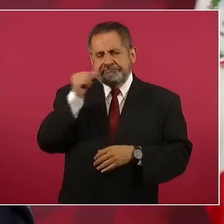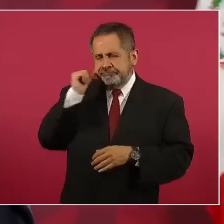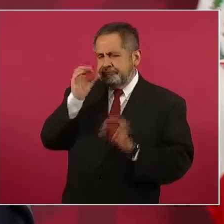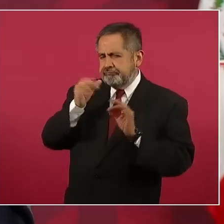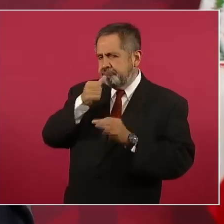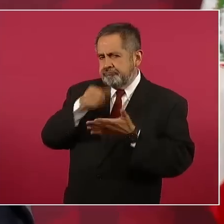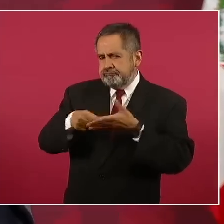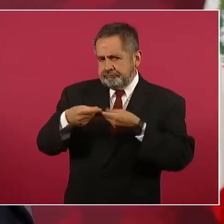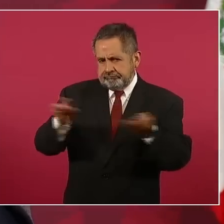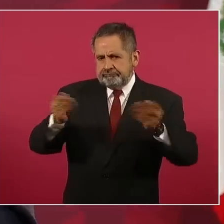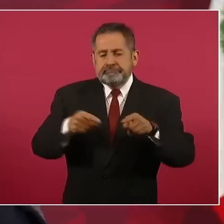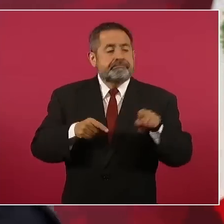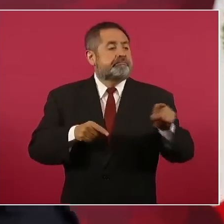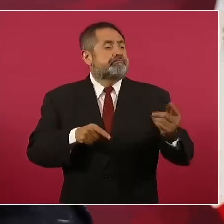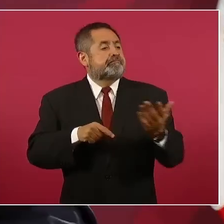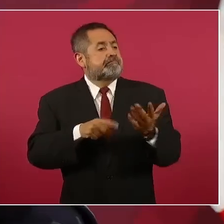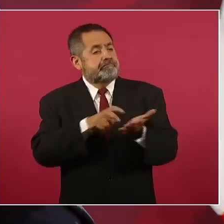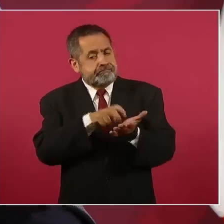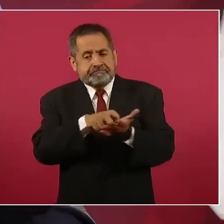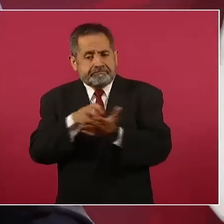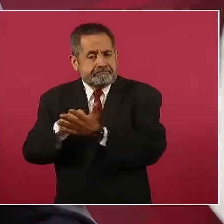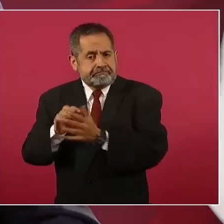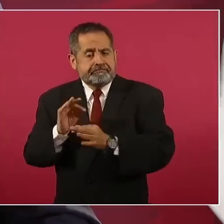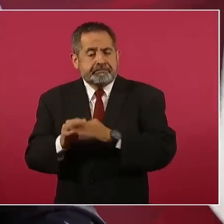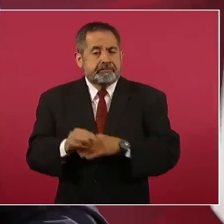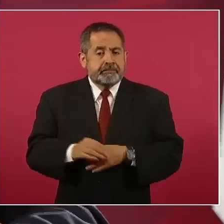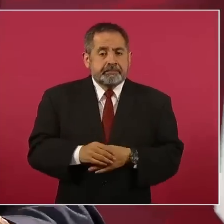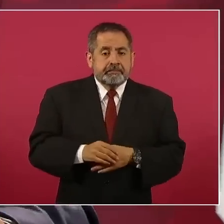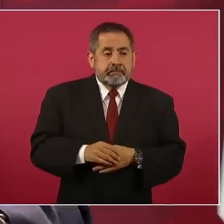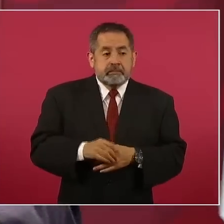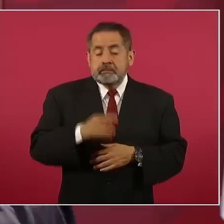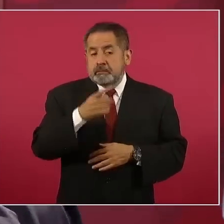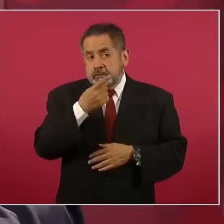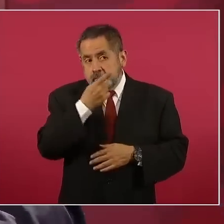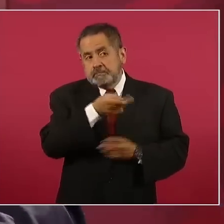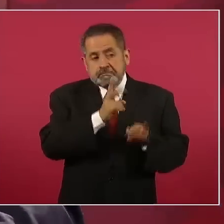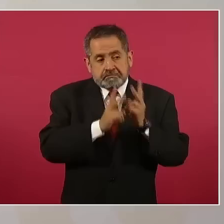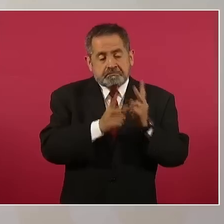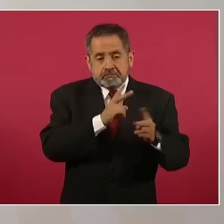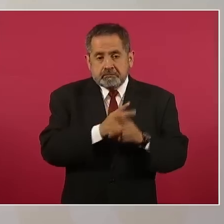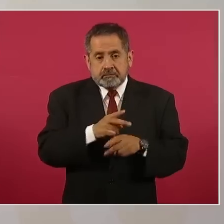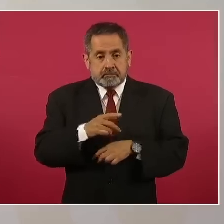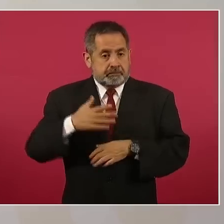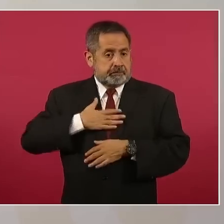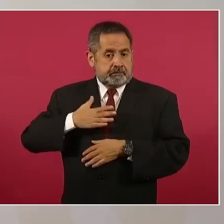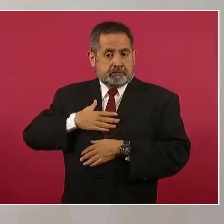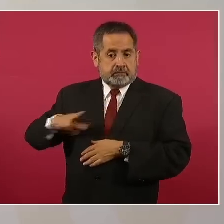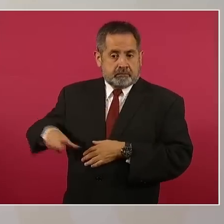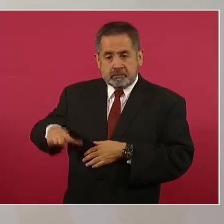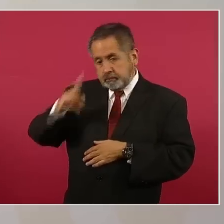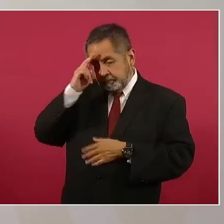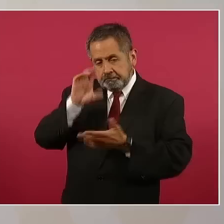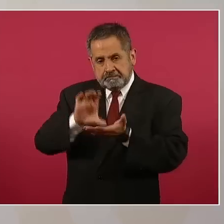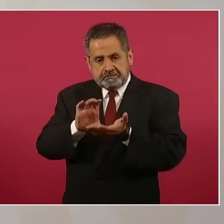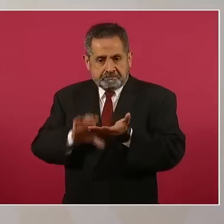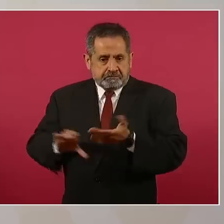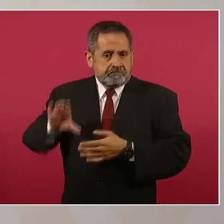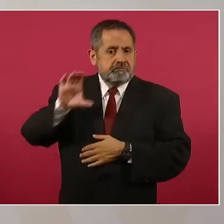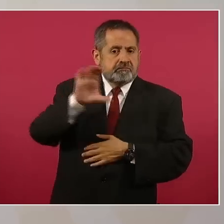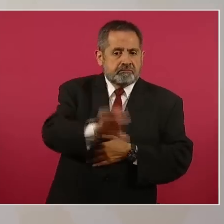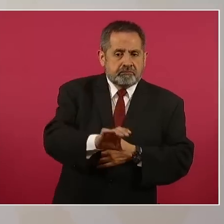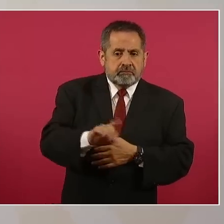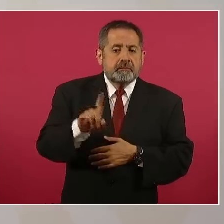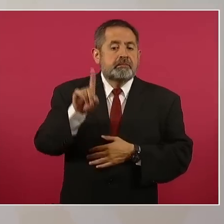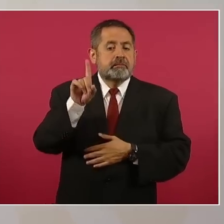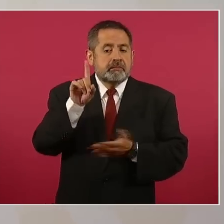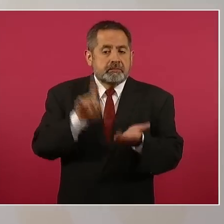se habló de una inversión de parte nuestra de mil 500